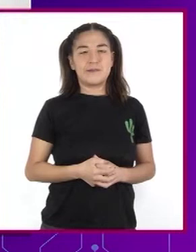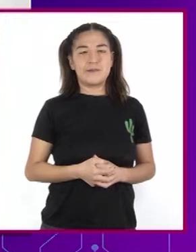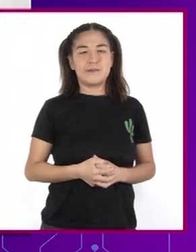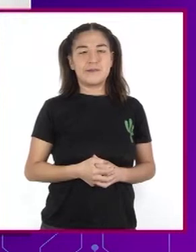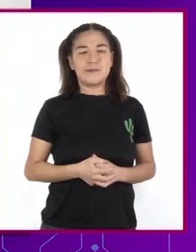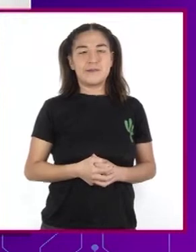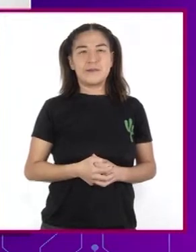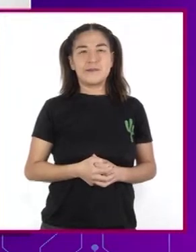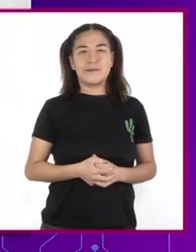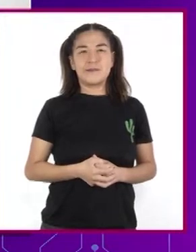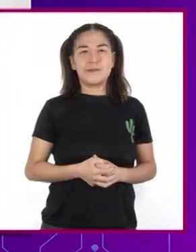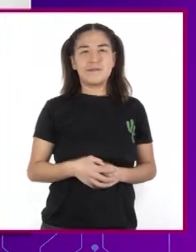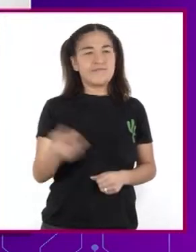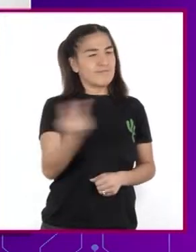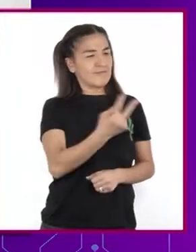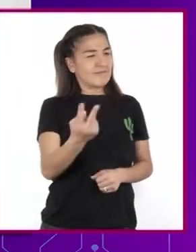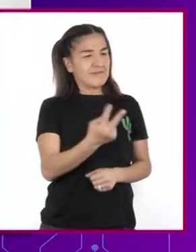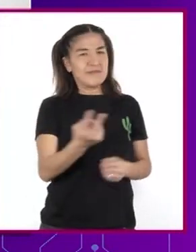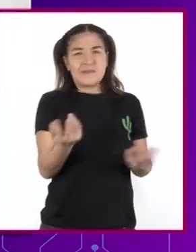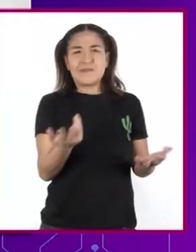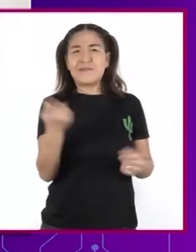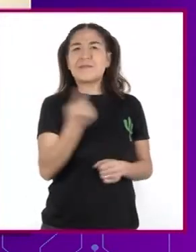¿Qué les pasa?